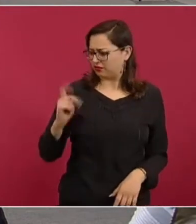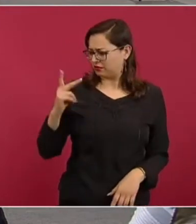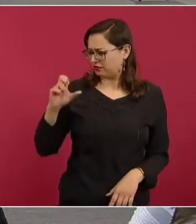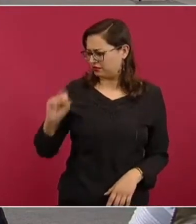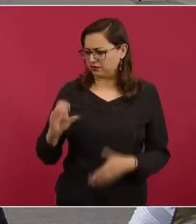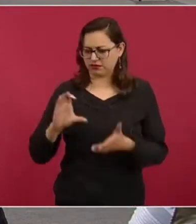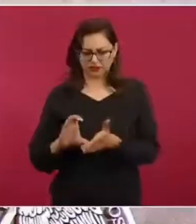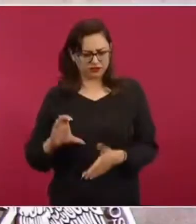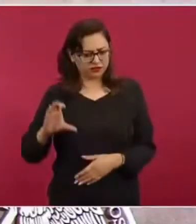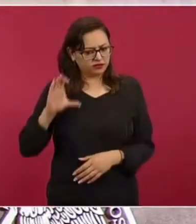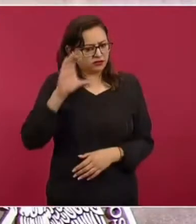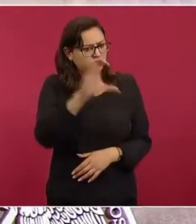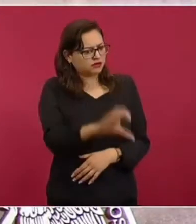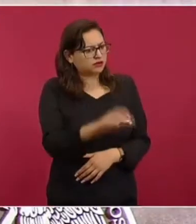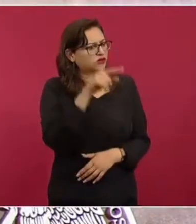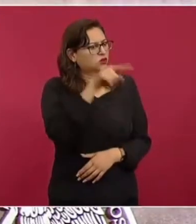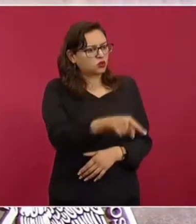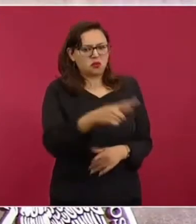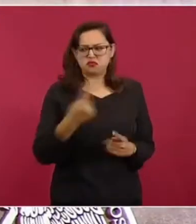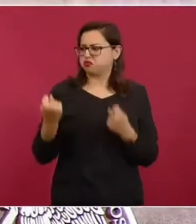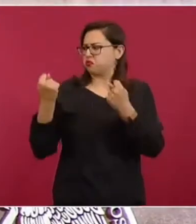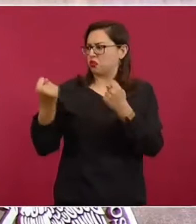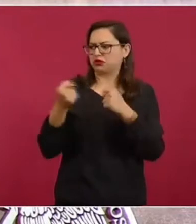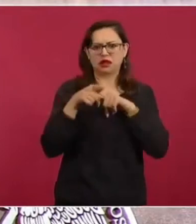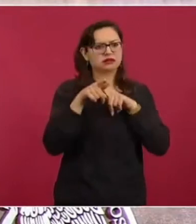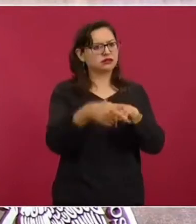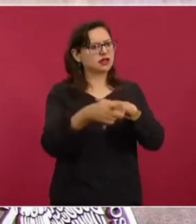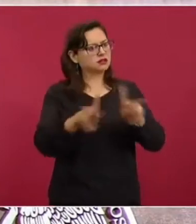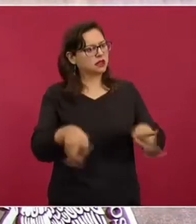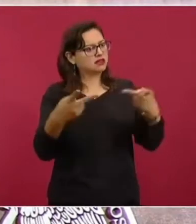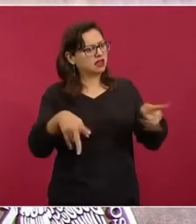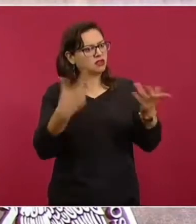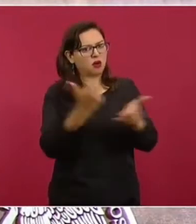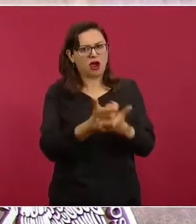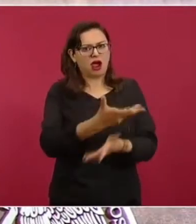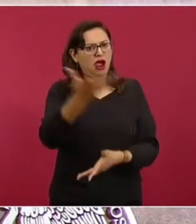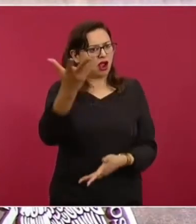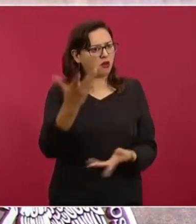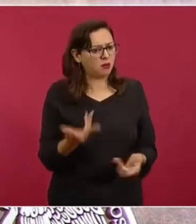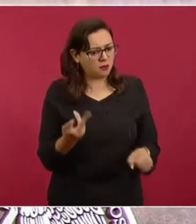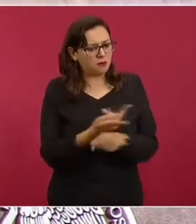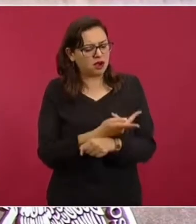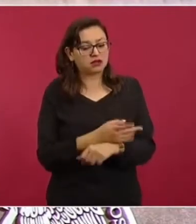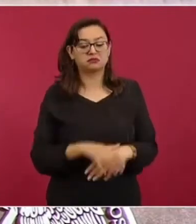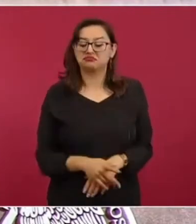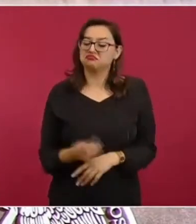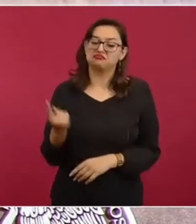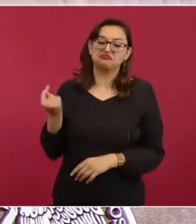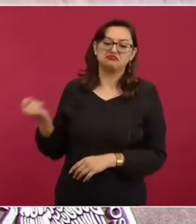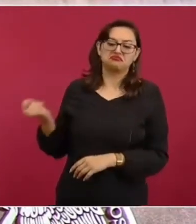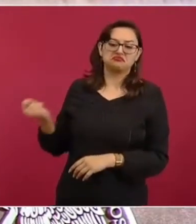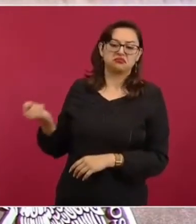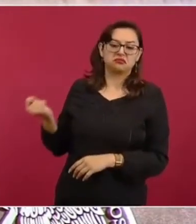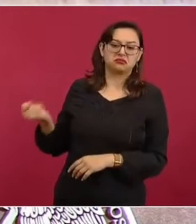los proveedores que se traslade este beneficio al consumidor final, en el caso de esta marca, pues bueno, no ha